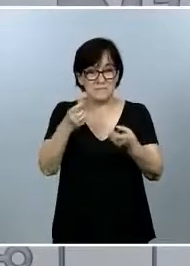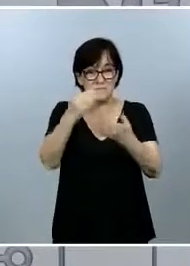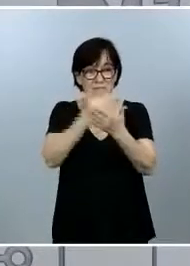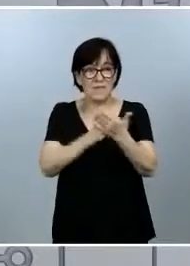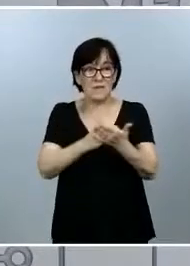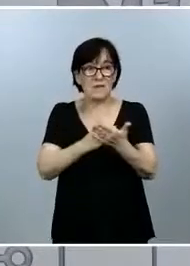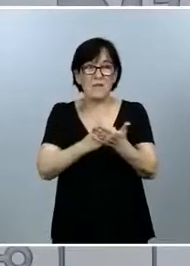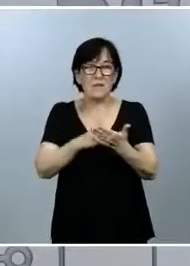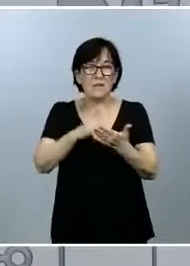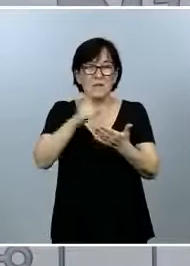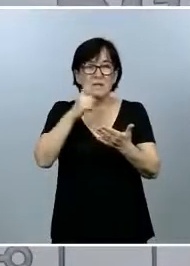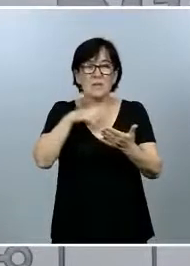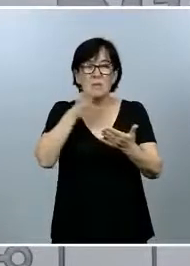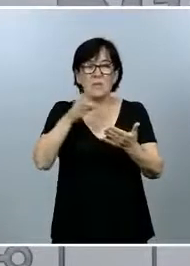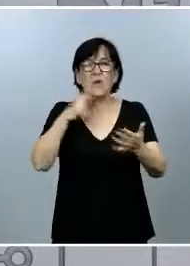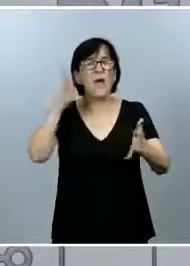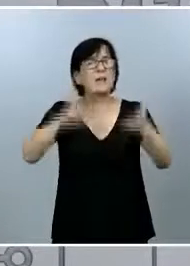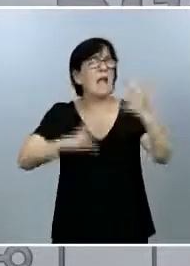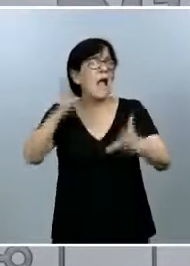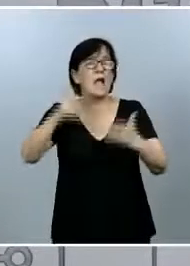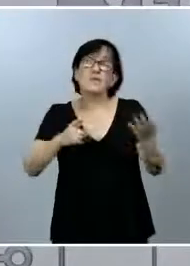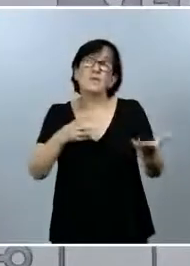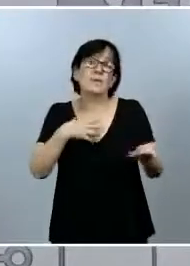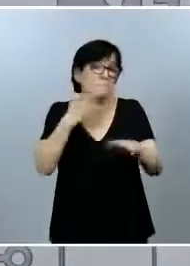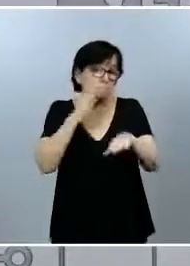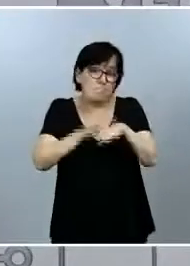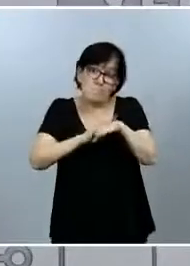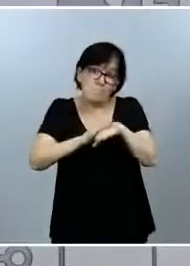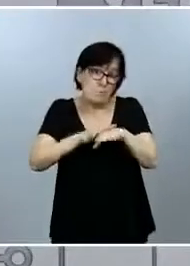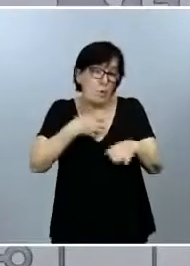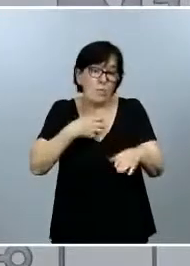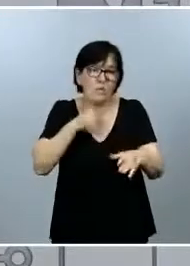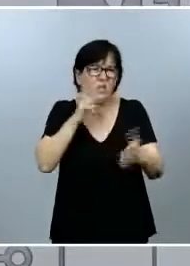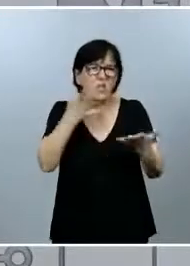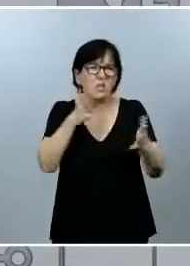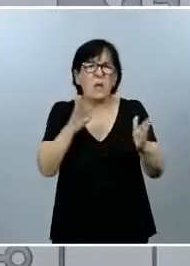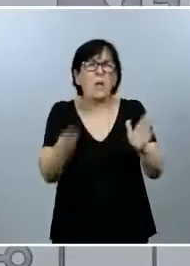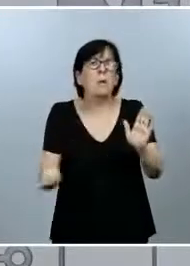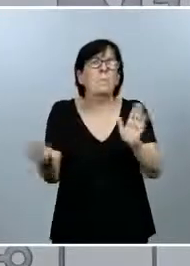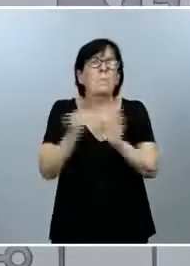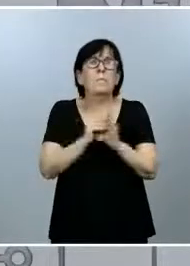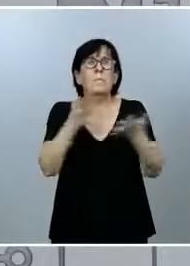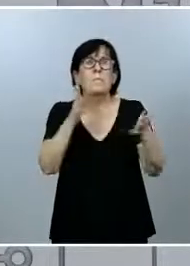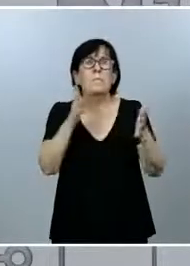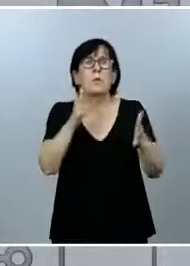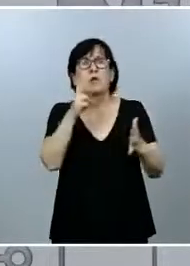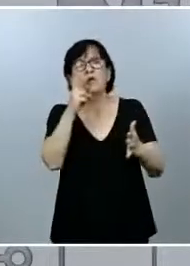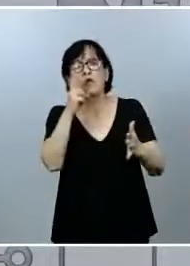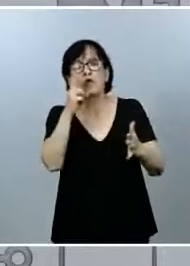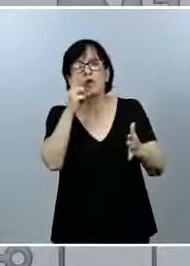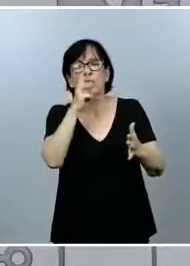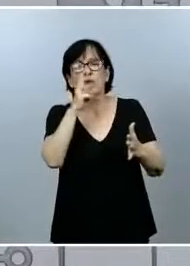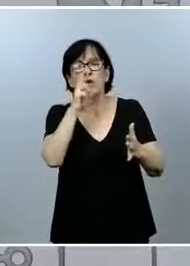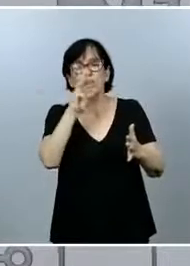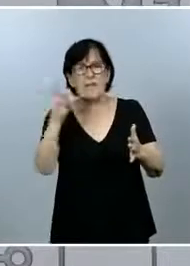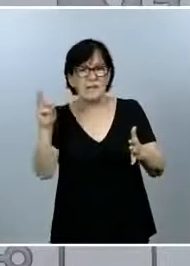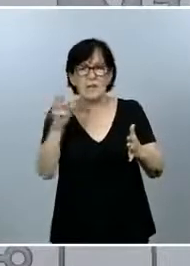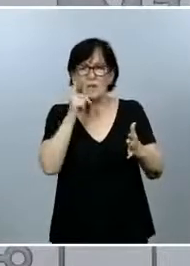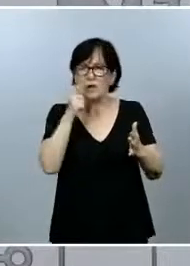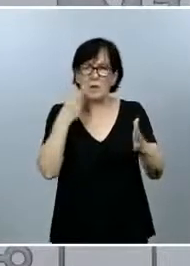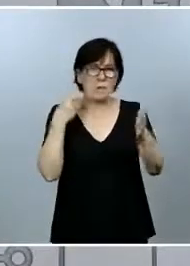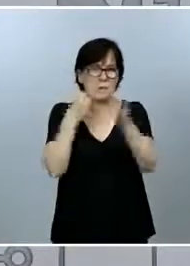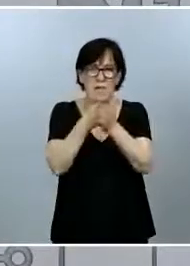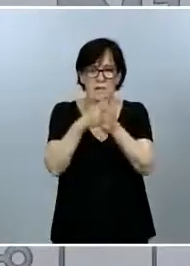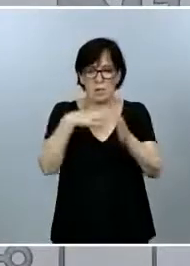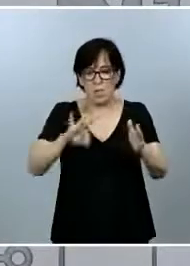podría hacerles los cálculos ahora, no lo siento, pero no creo que hubiera que añadir más de 2 o 300 como mucho, que serían los que se